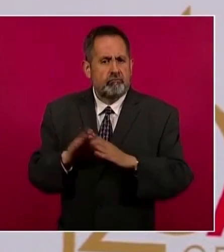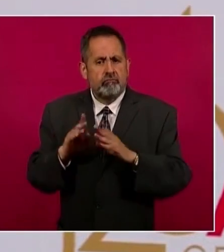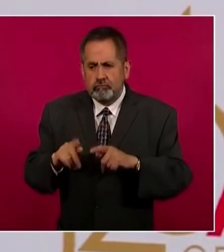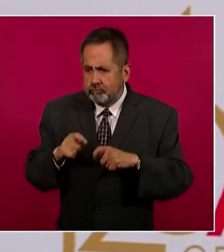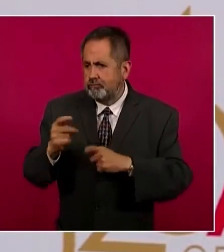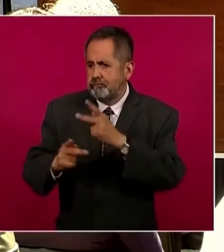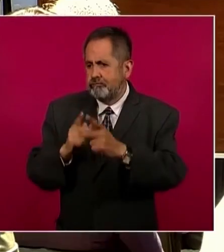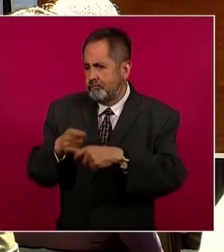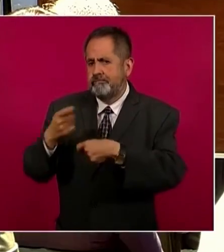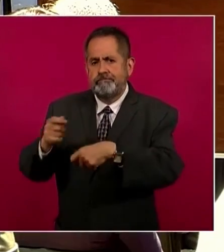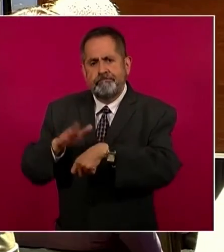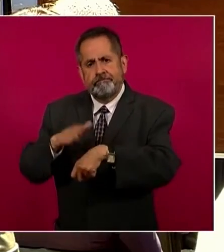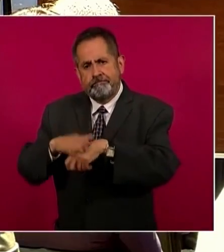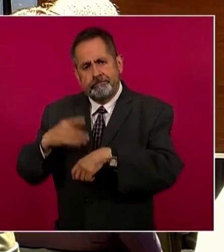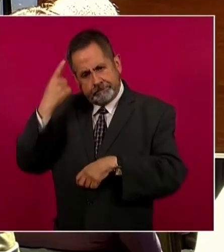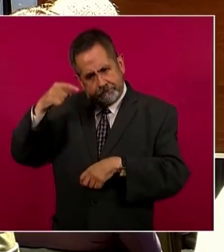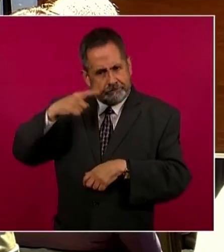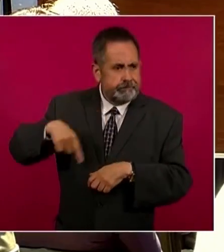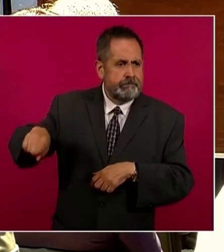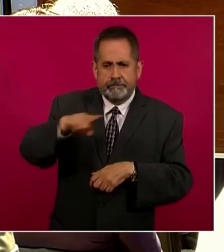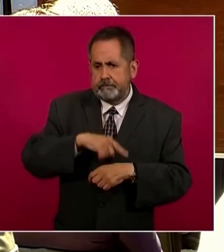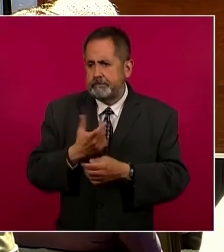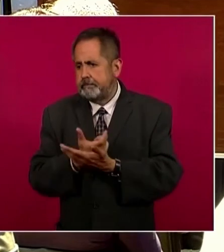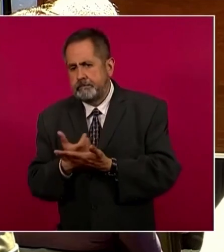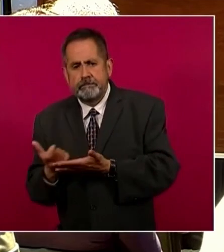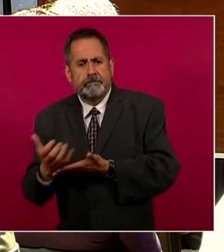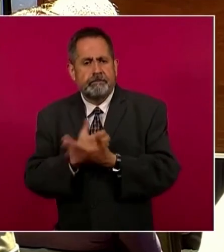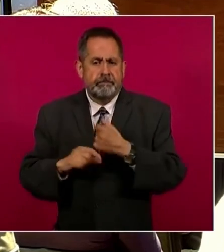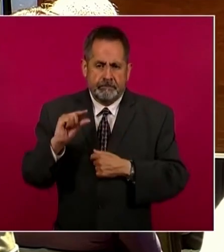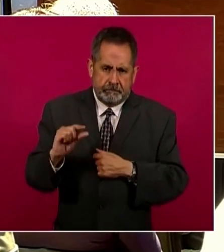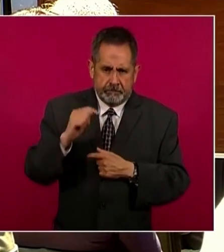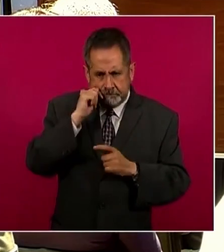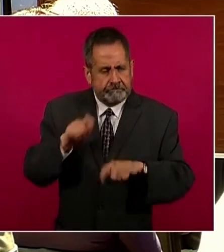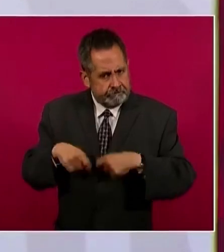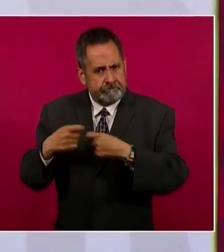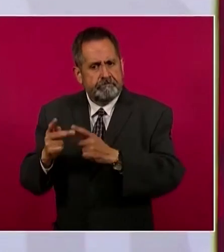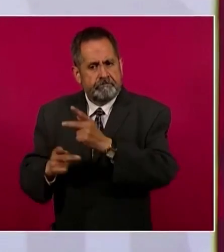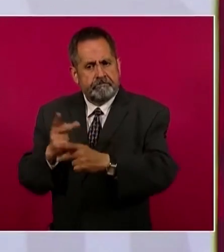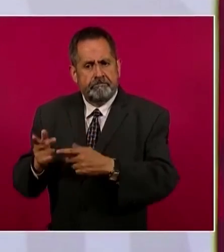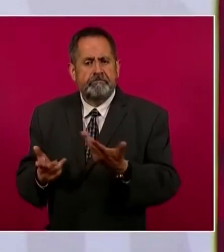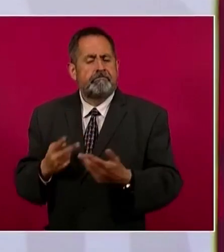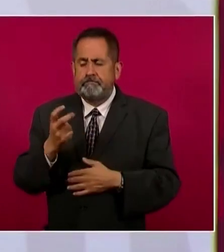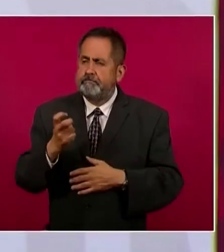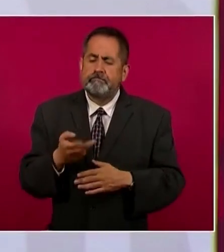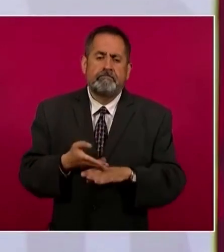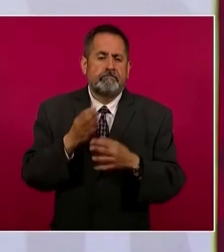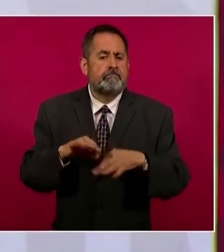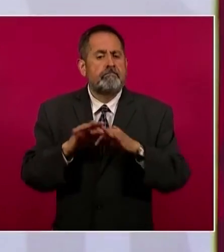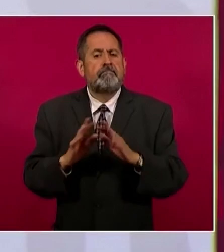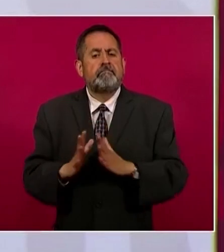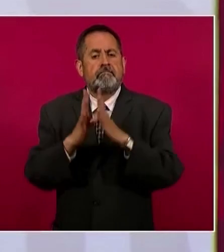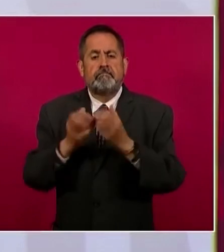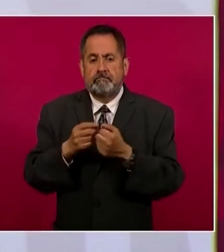créditos a los trabajadores con menores ingresos. En ese sentido, apreciamos la participación en los